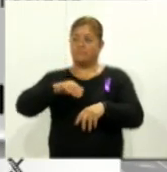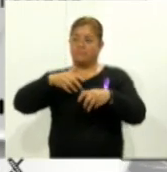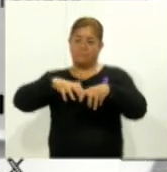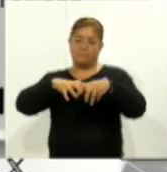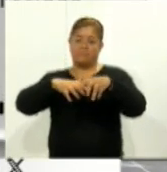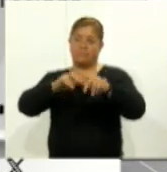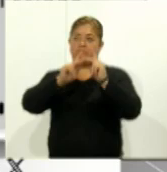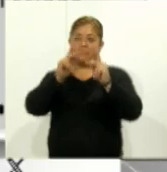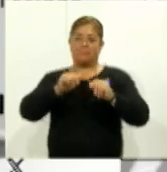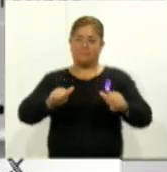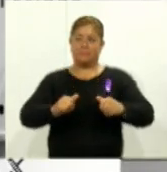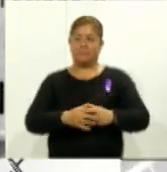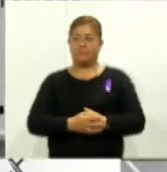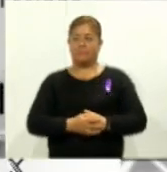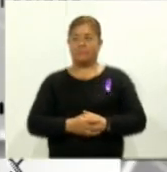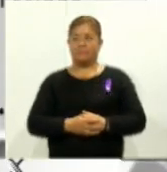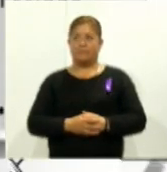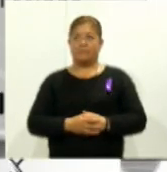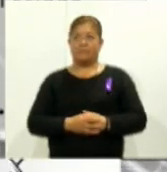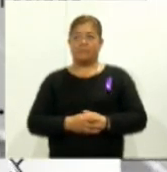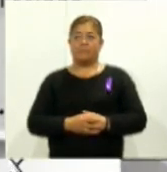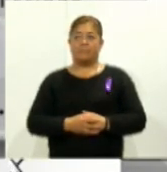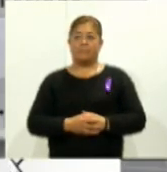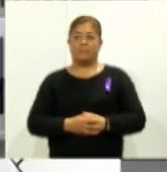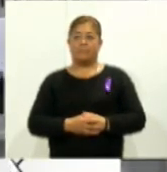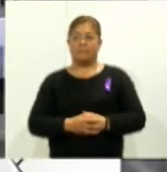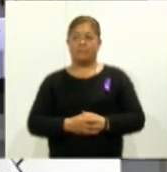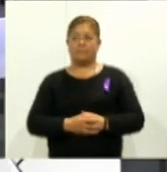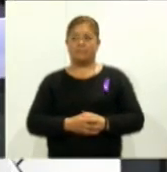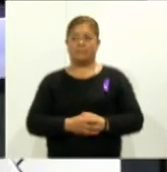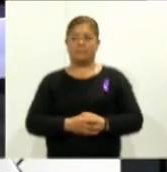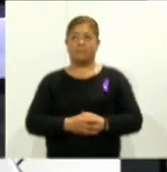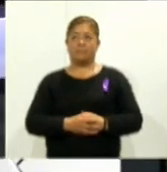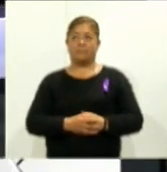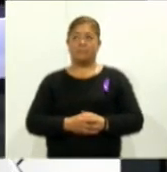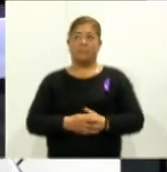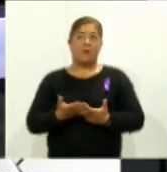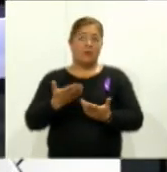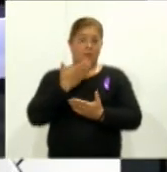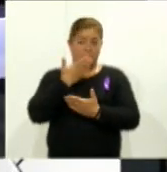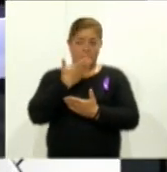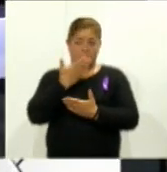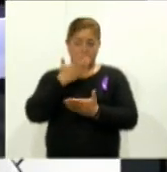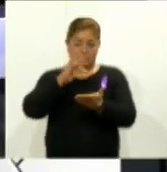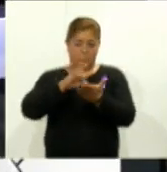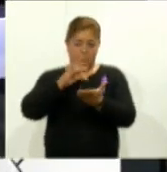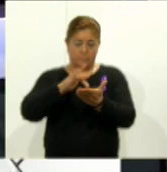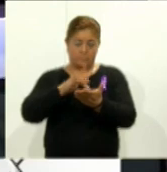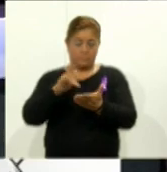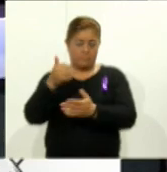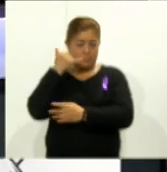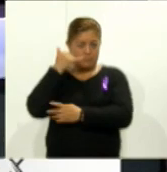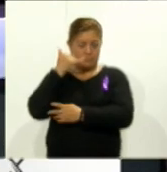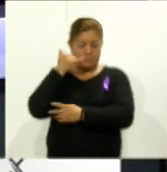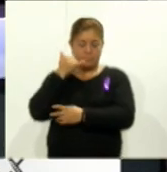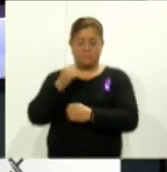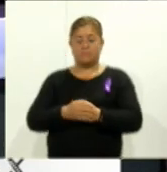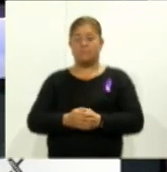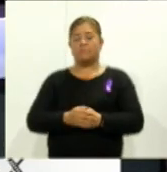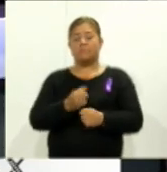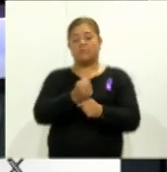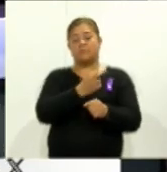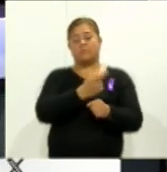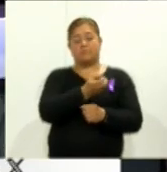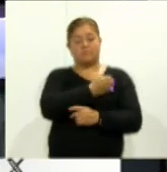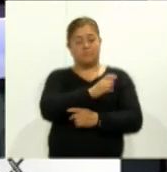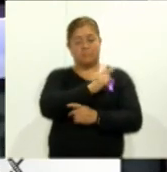pacífica de civilidad. Pues bien, agradecemos mucho que nos haya tomado la llamada. Rigoberto Zamudio Menezes,